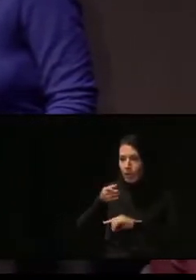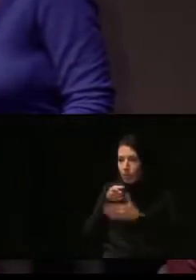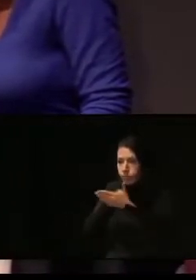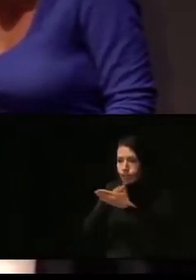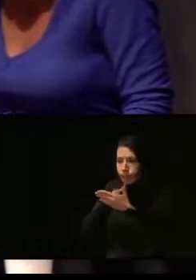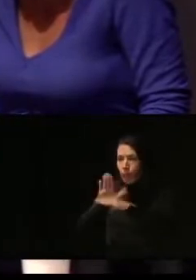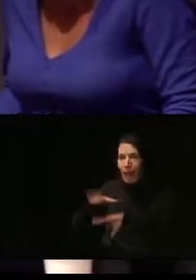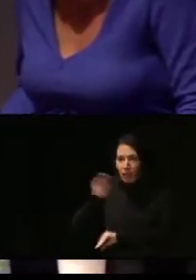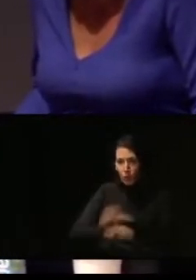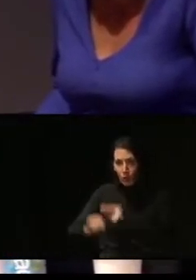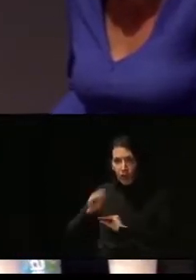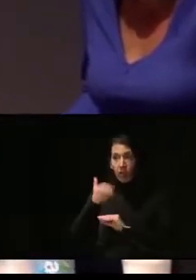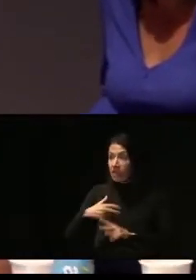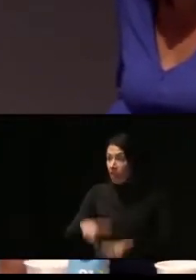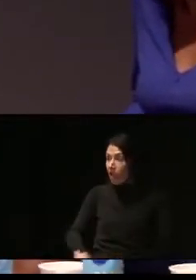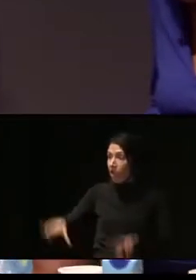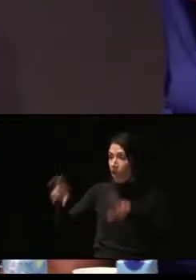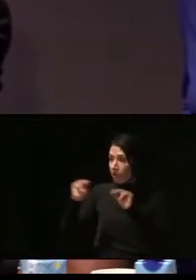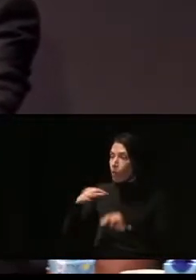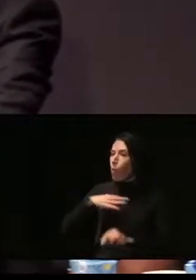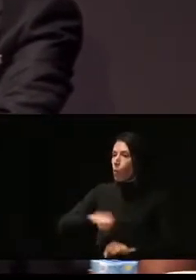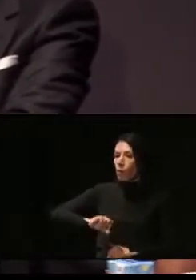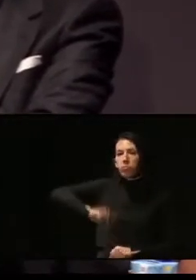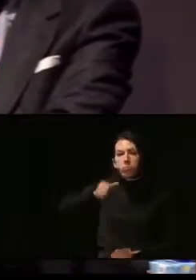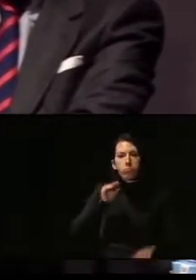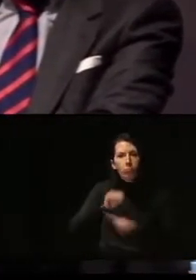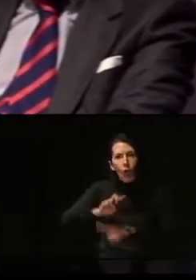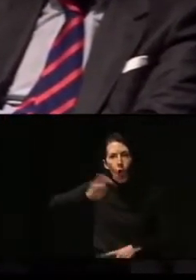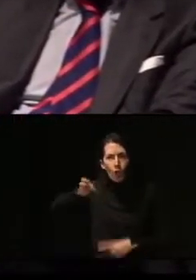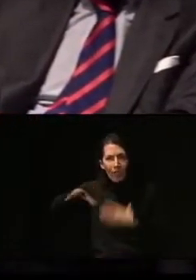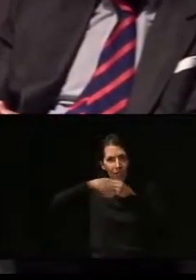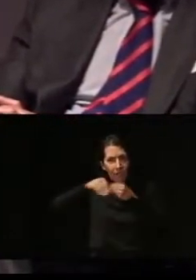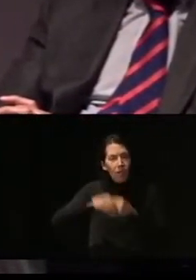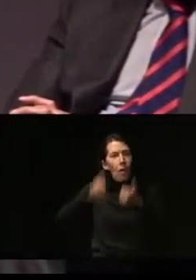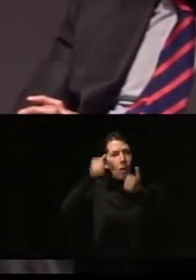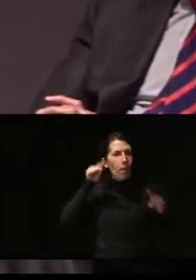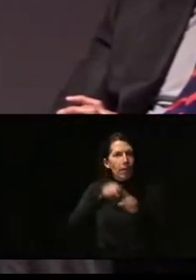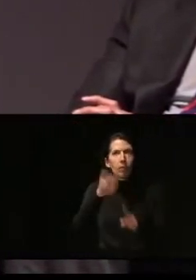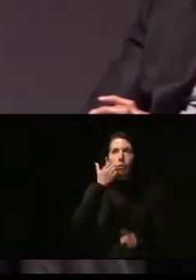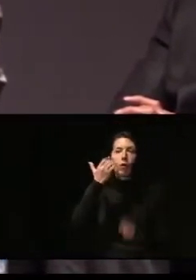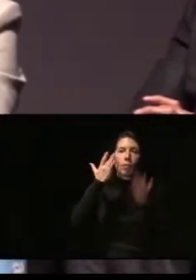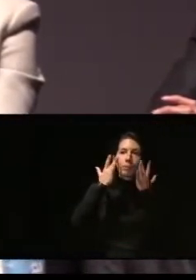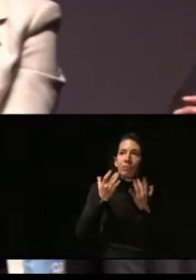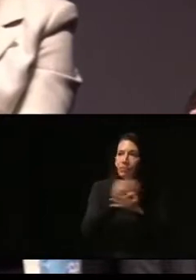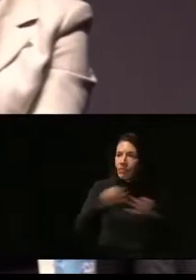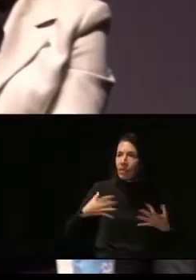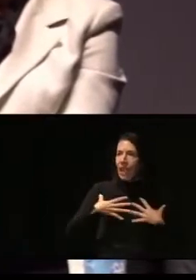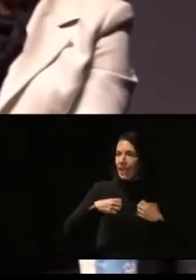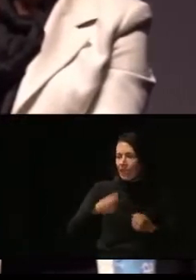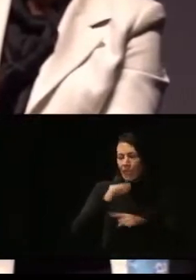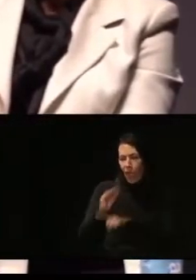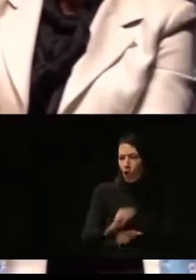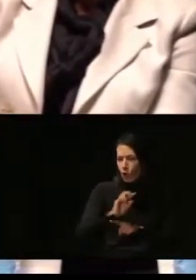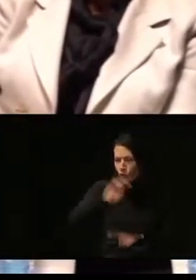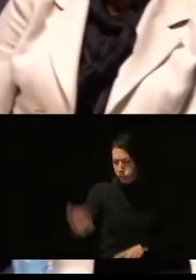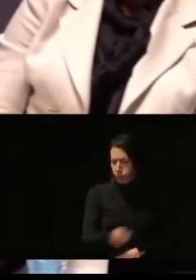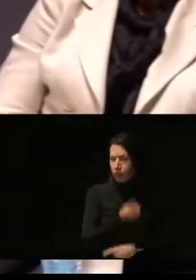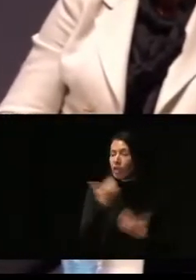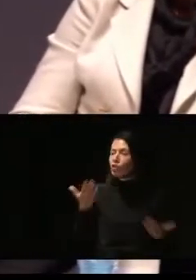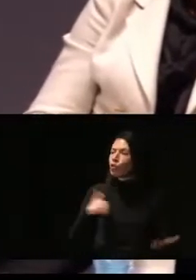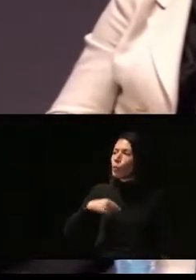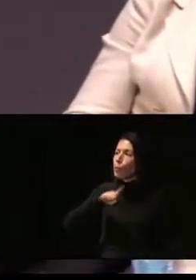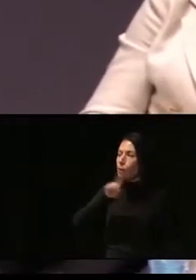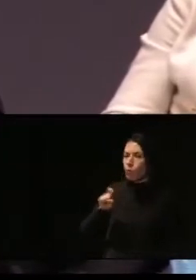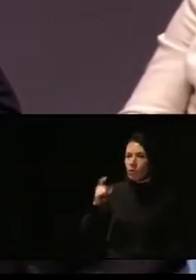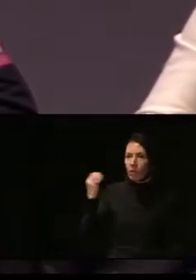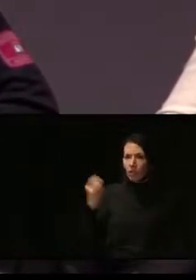esto, ya pueden recibir otras subvenciones destinadas a la eficiencia energética, a la conservación, lo que sea. Y mi pregunta es, ¿qué